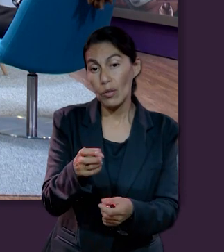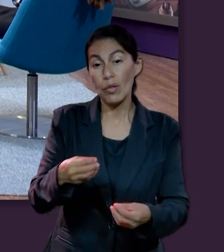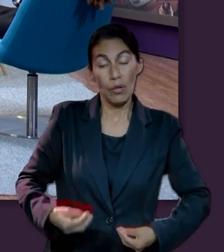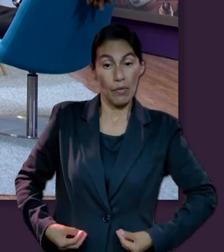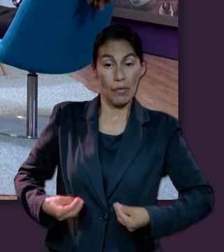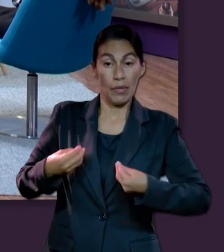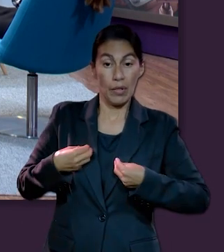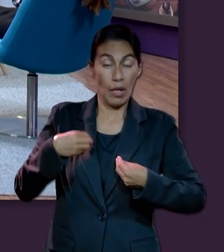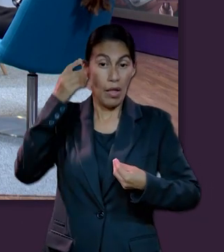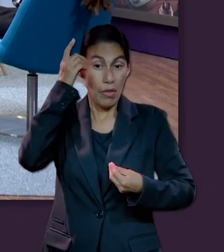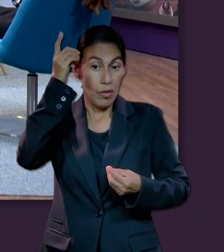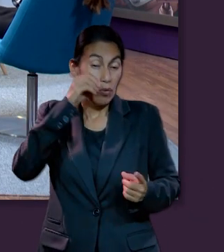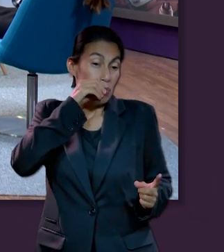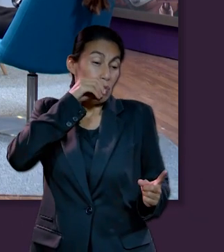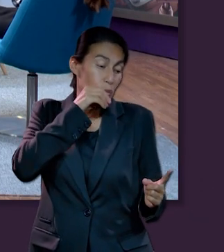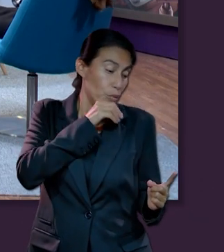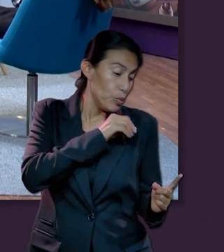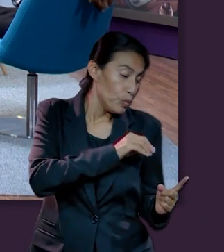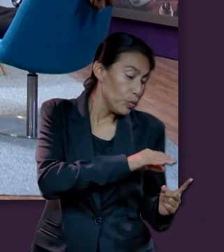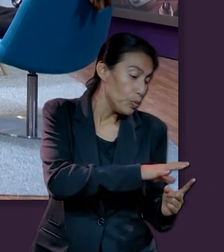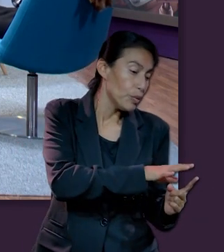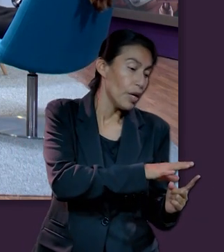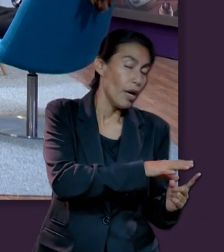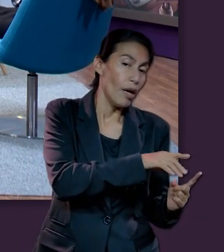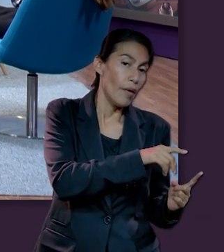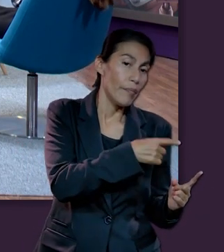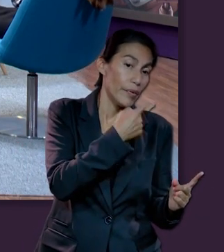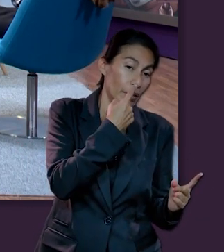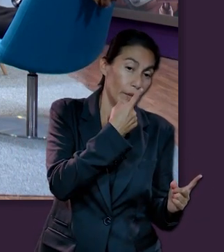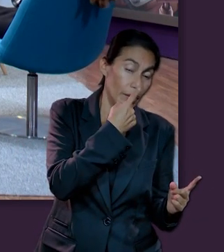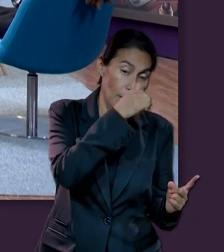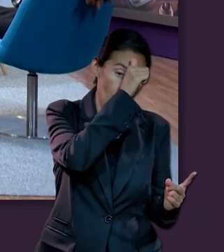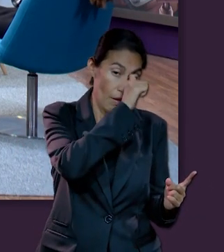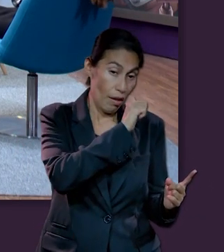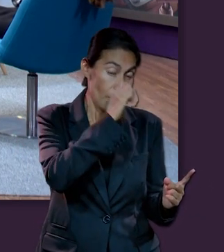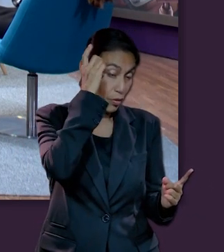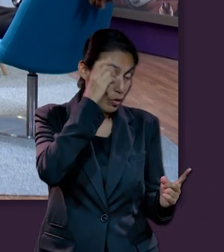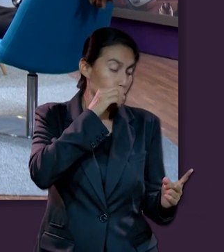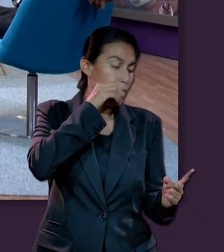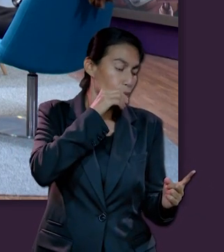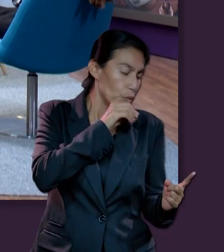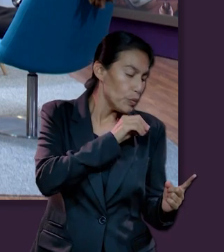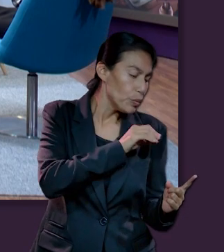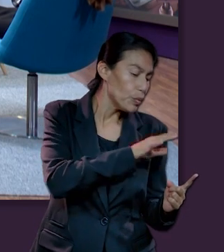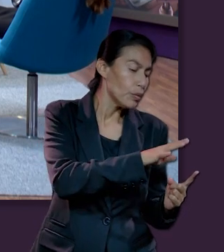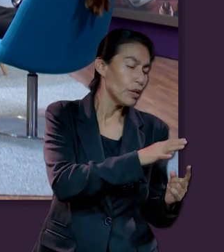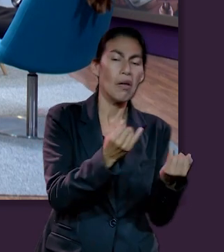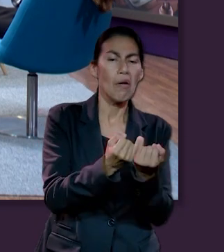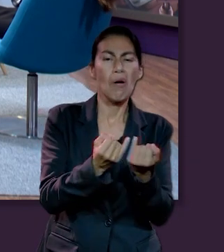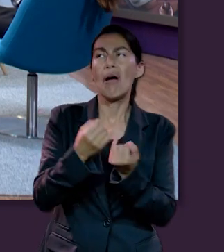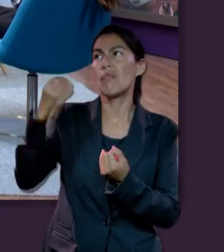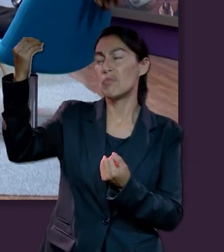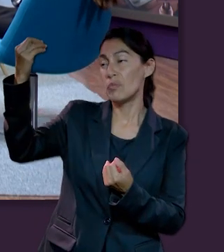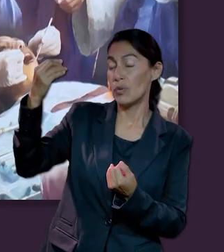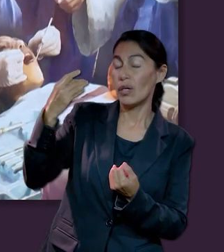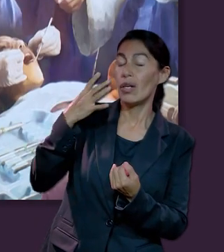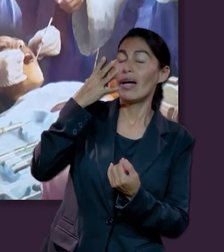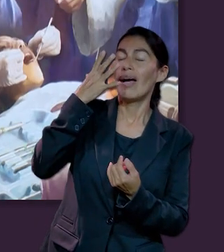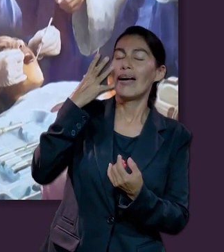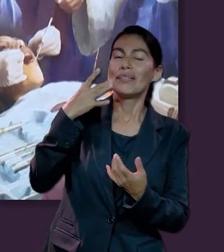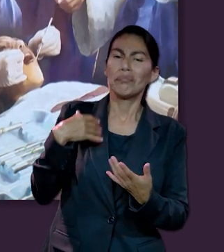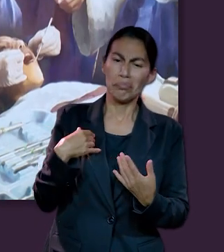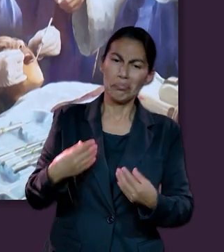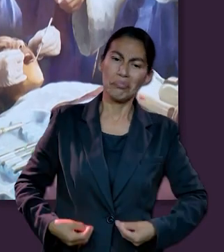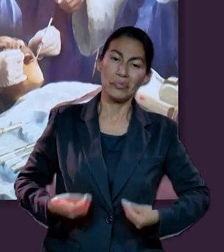aliento de vida que Dios sopló en esas fosas nasales de Adán, y que también nos provee a